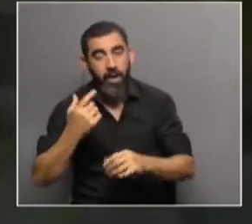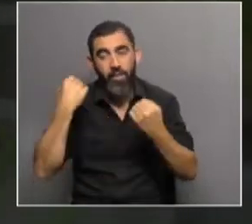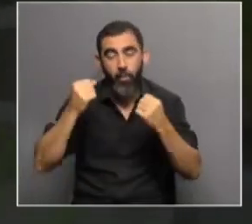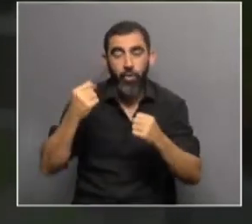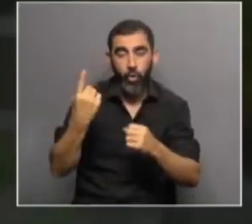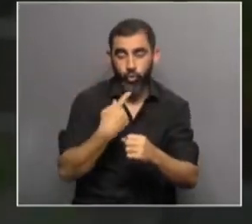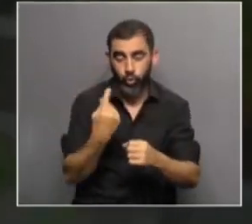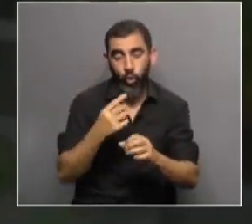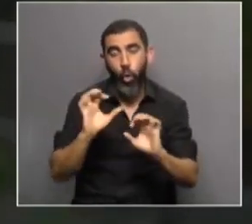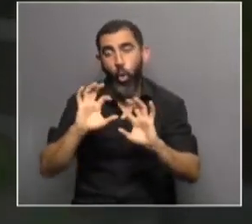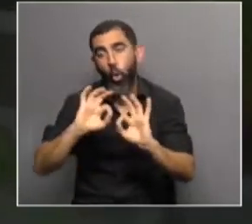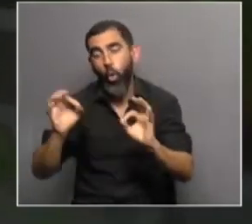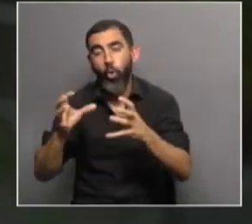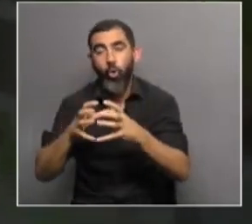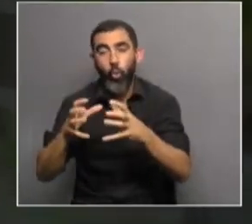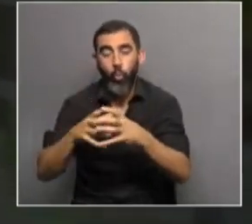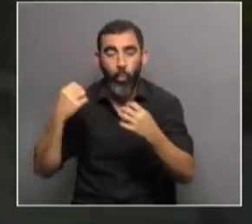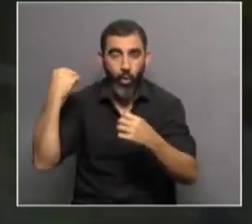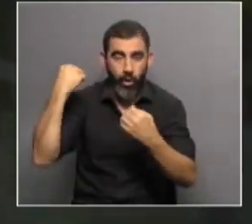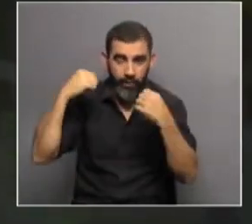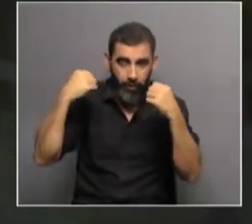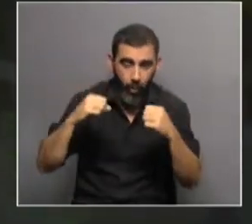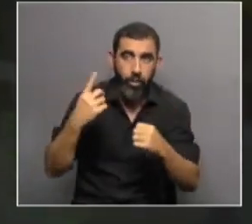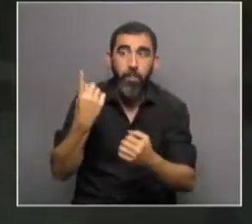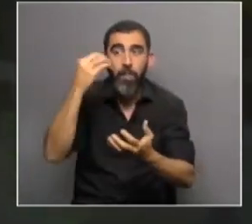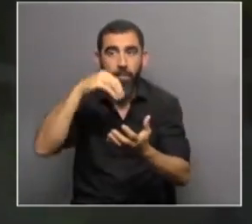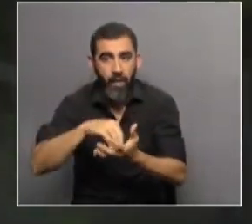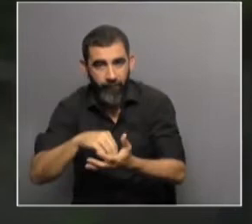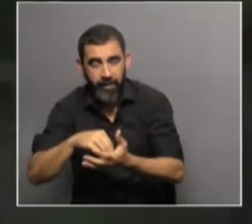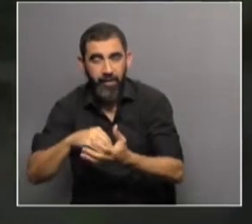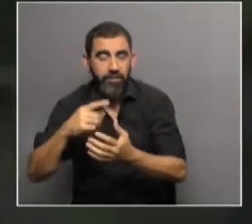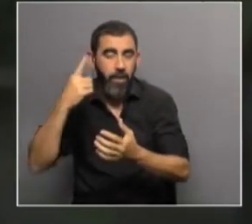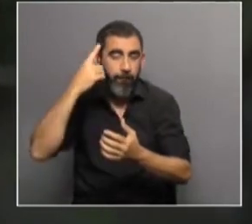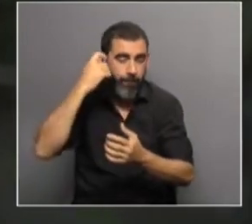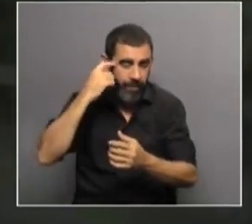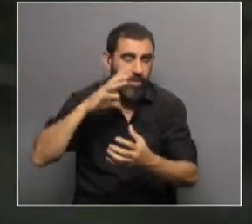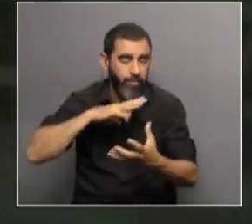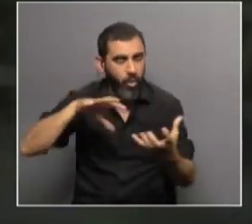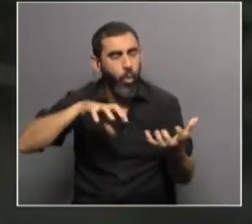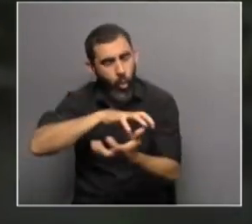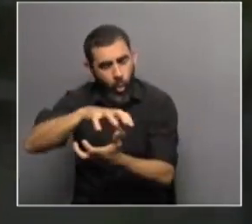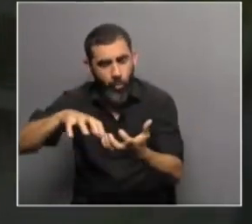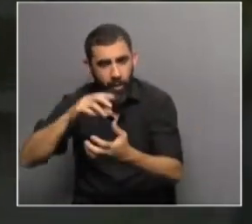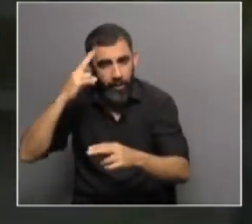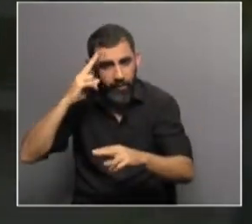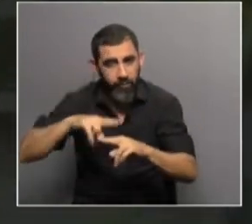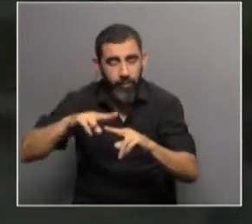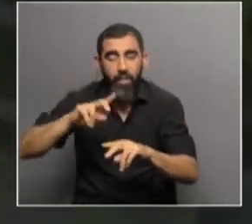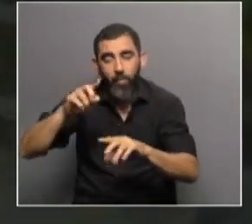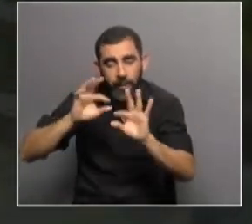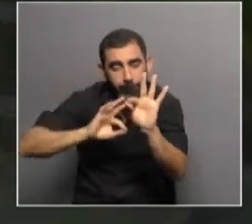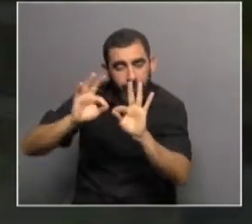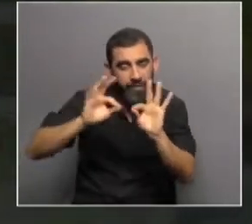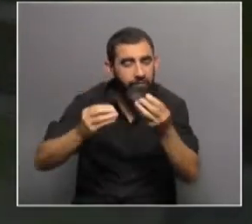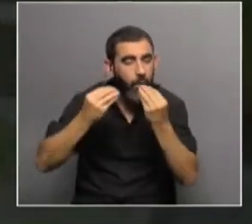individual, si son novatos o experientes. Entonces, es tan complejo este síndrome que nosotros tenemos que después especificar cómo